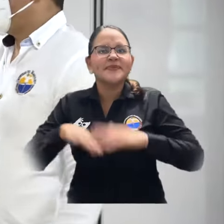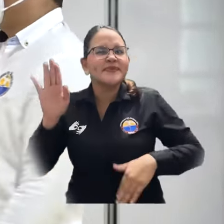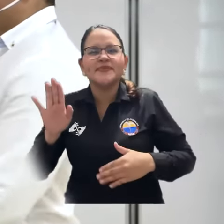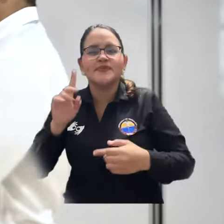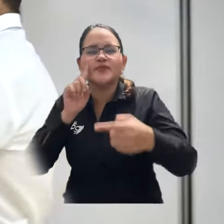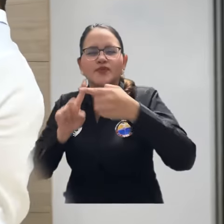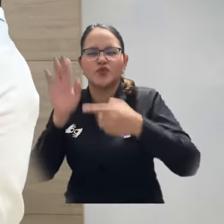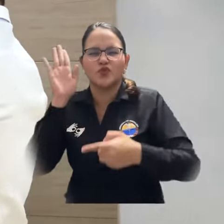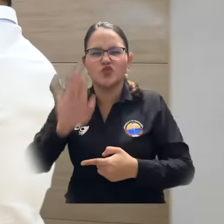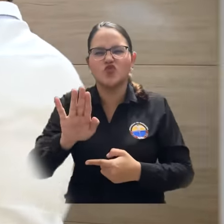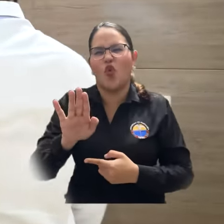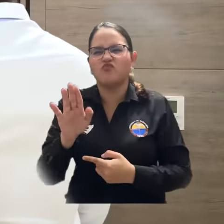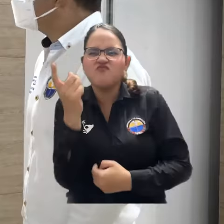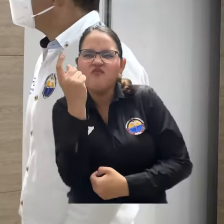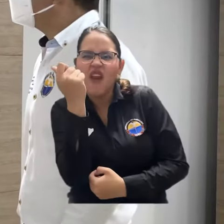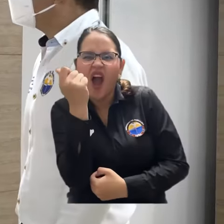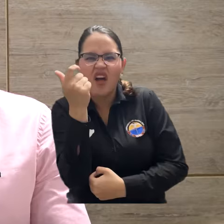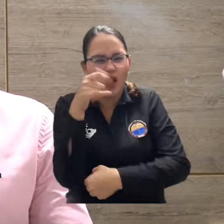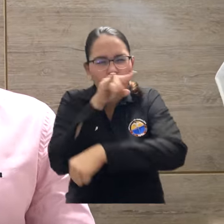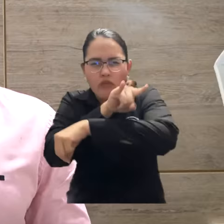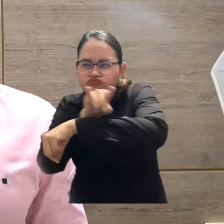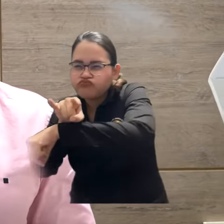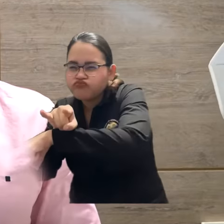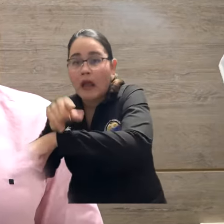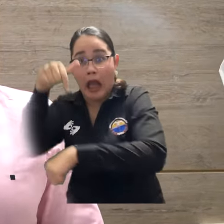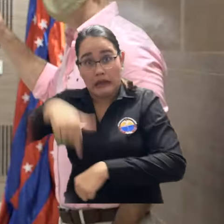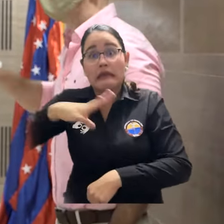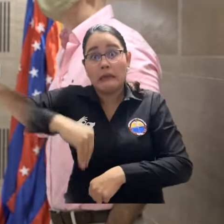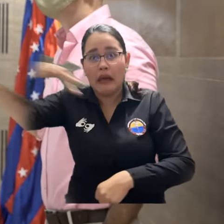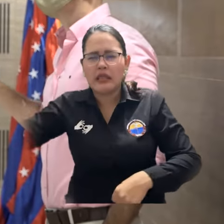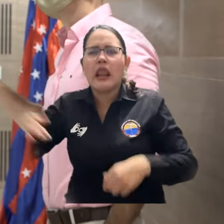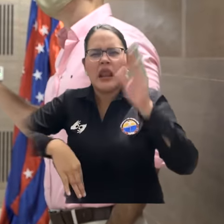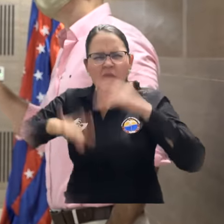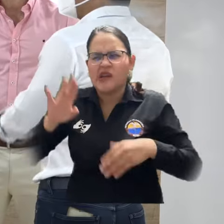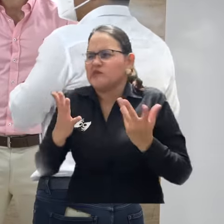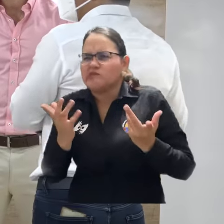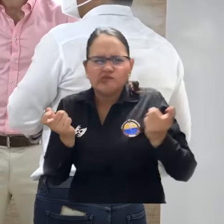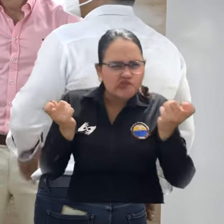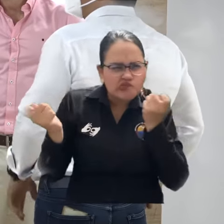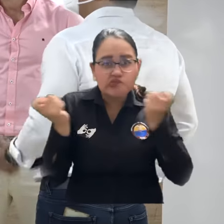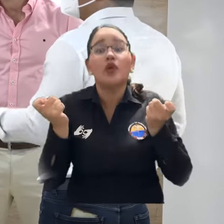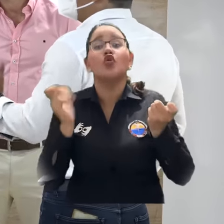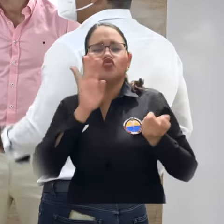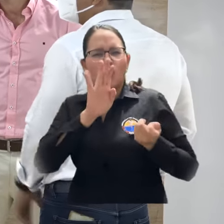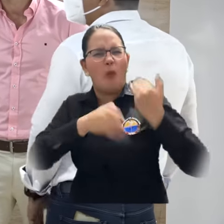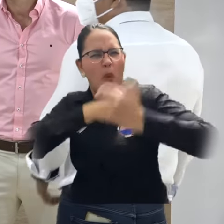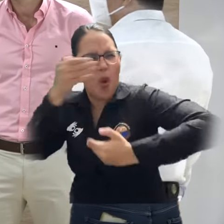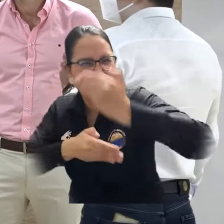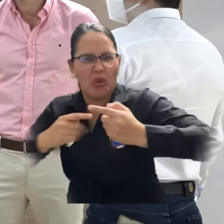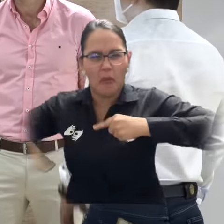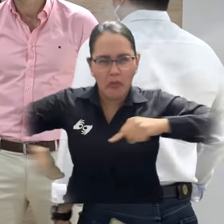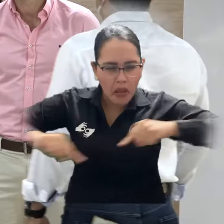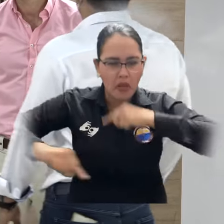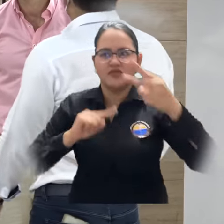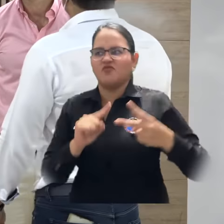Con miras a promover el fortalecimiento y modernización del control fiscal en el Magdalena, mediante el mejoramiento de los procesos